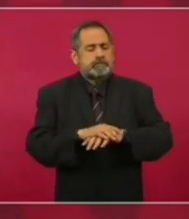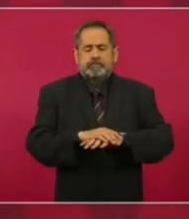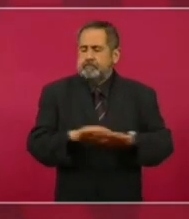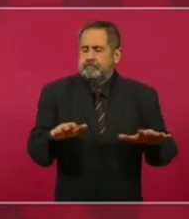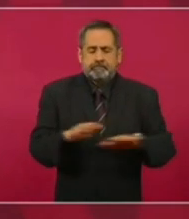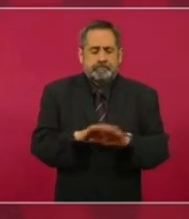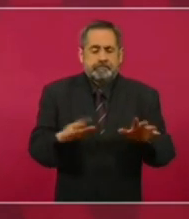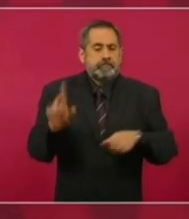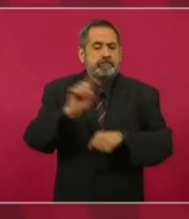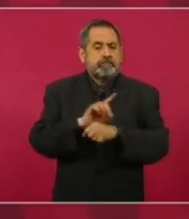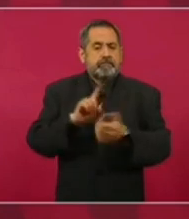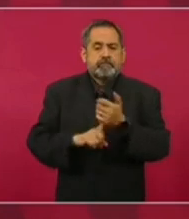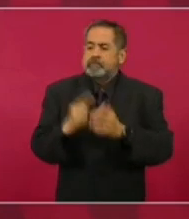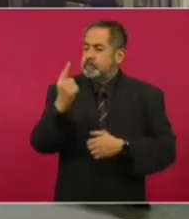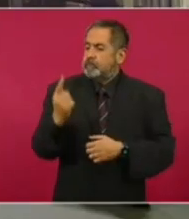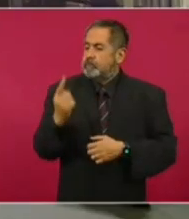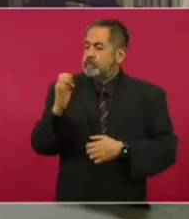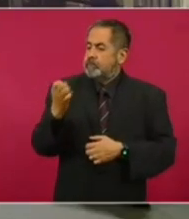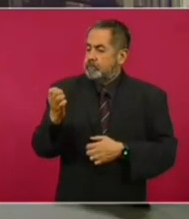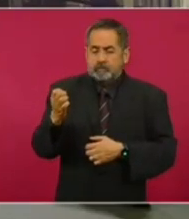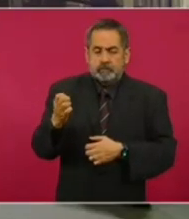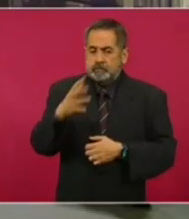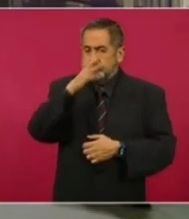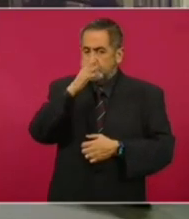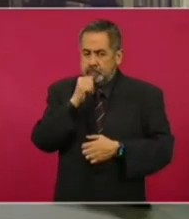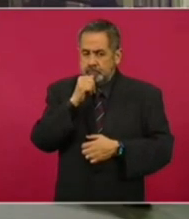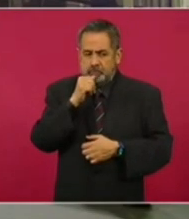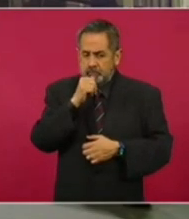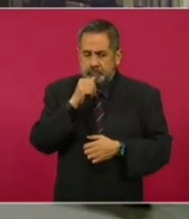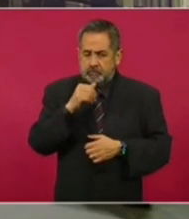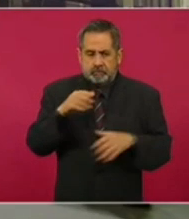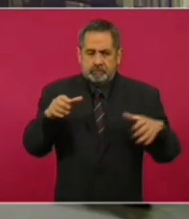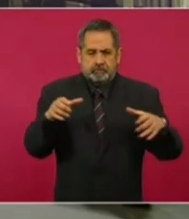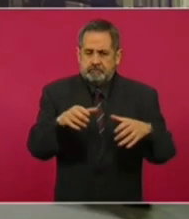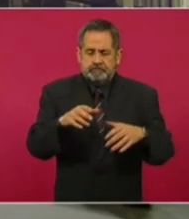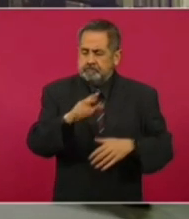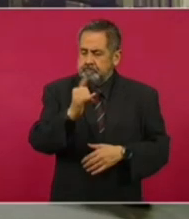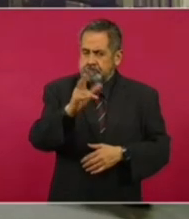la administración pública federal y en el sector privado.